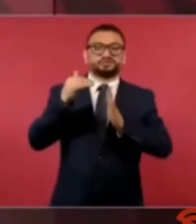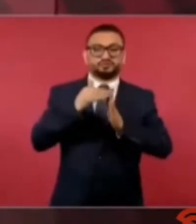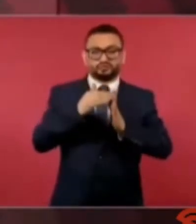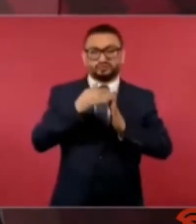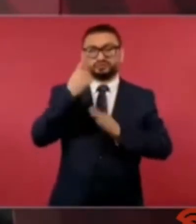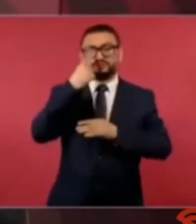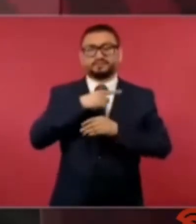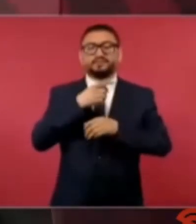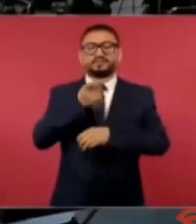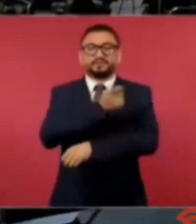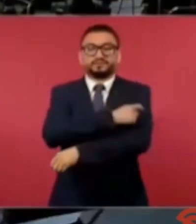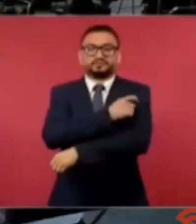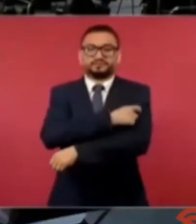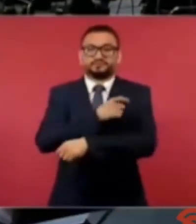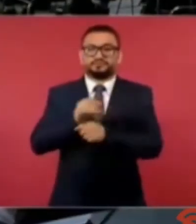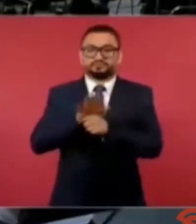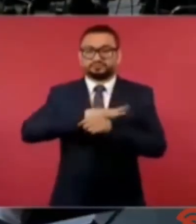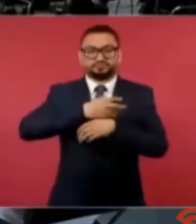de vacuna